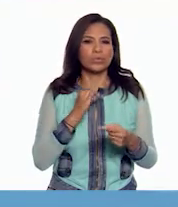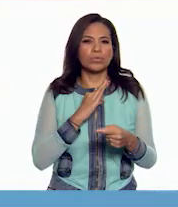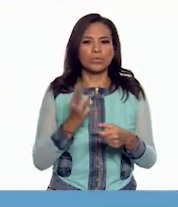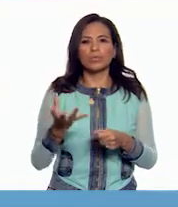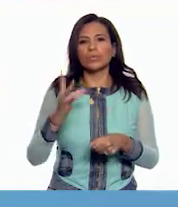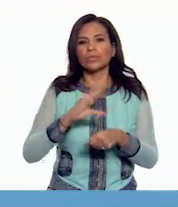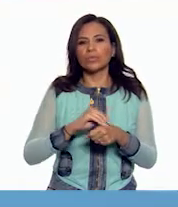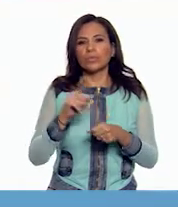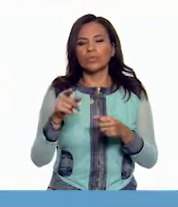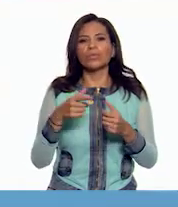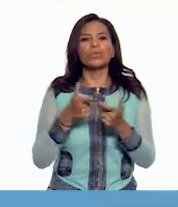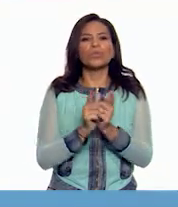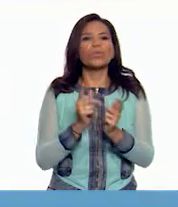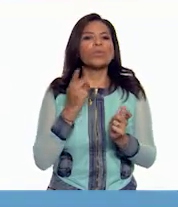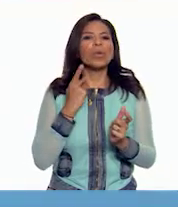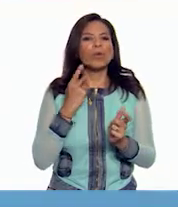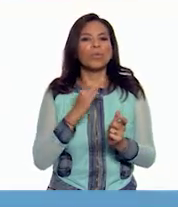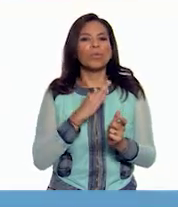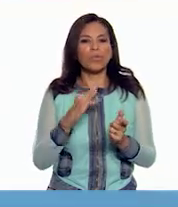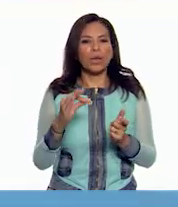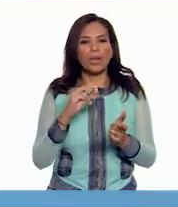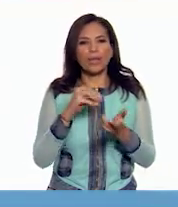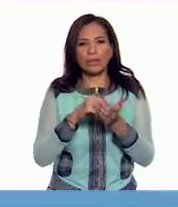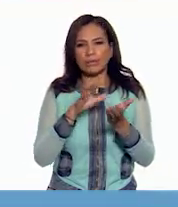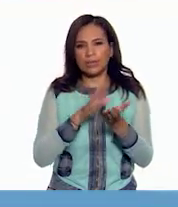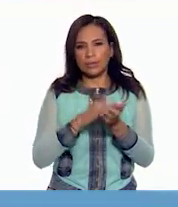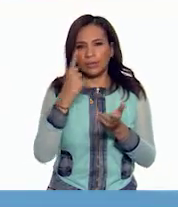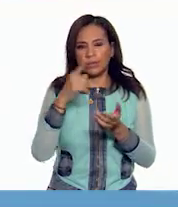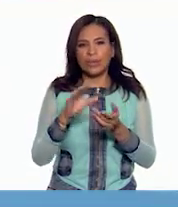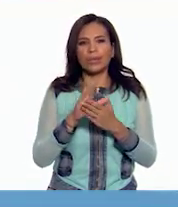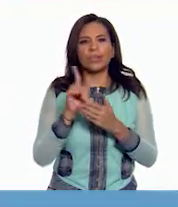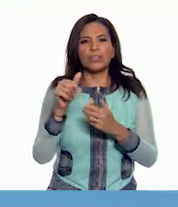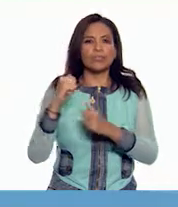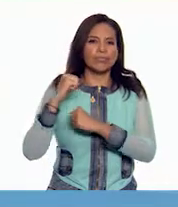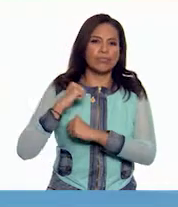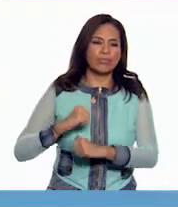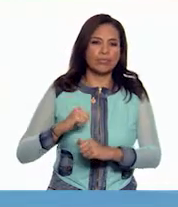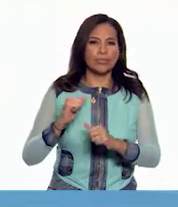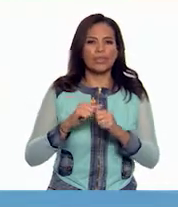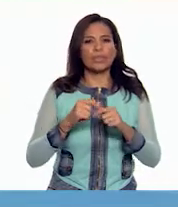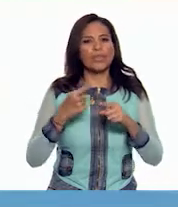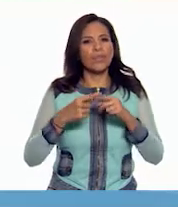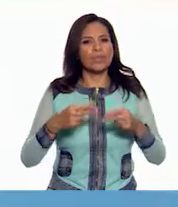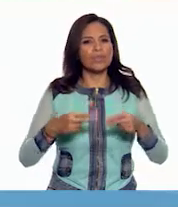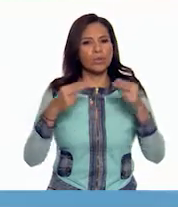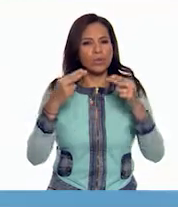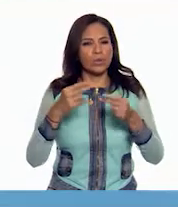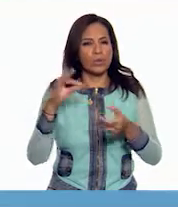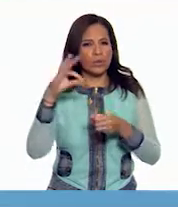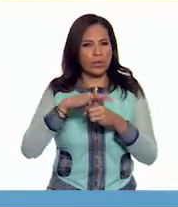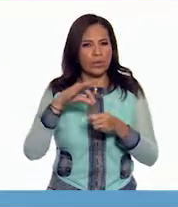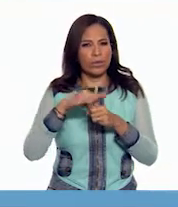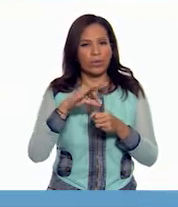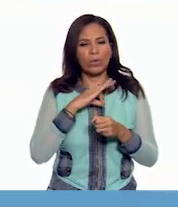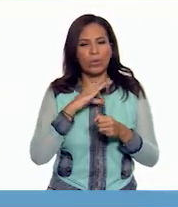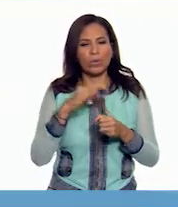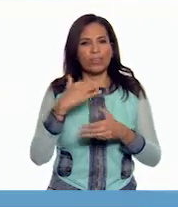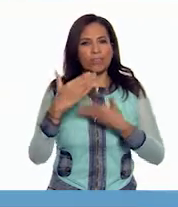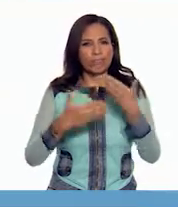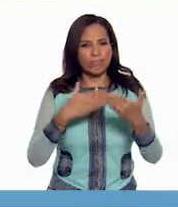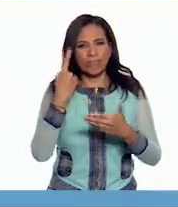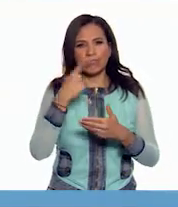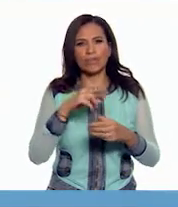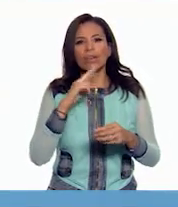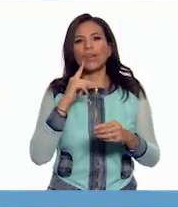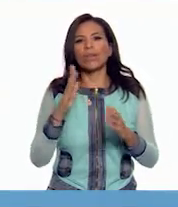permitió que los partidos políticos pudieran registrarse ante la comisión que se encargaba de los asuntos electorales con la intención de estimular la